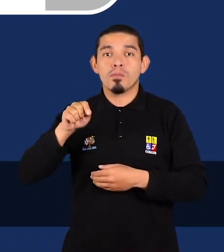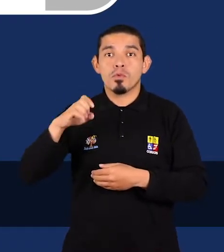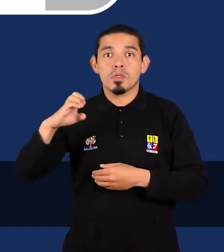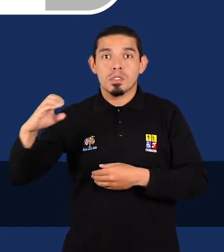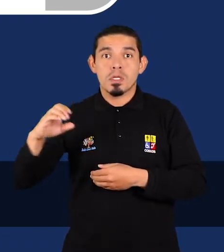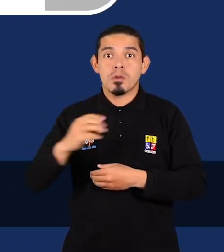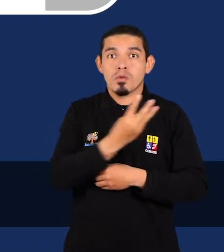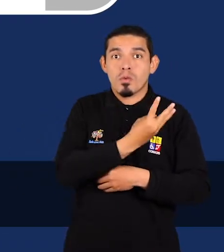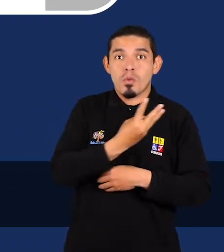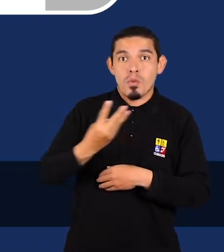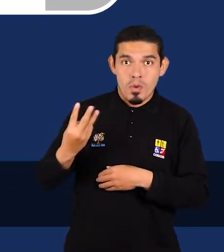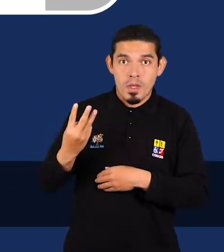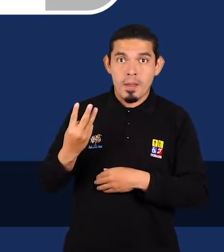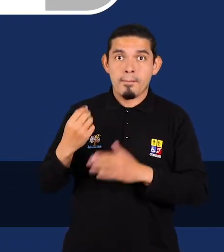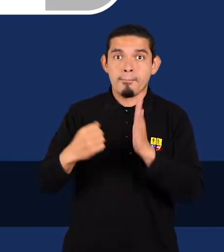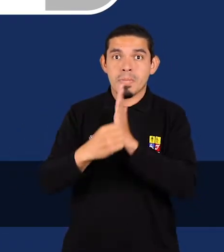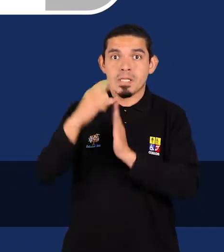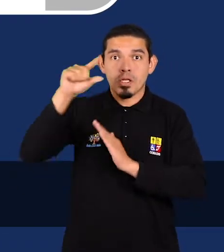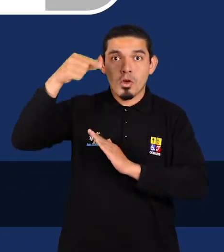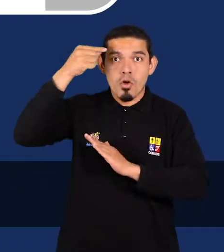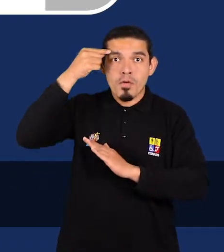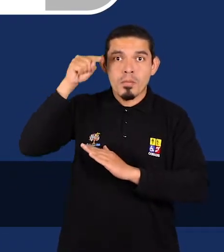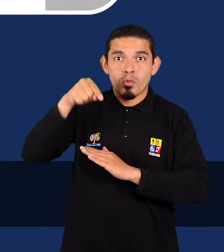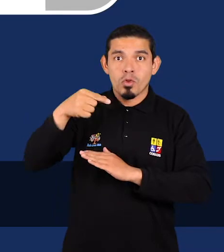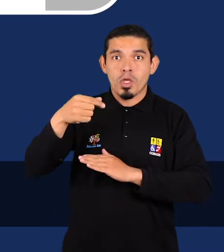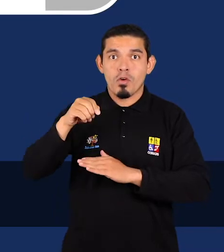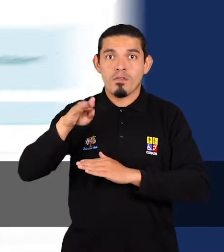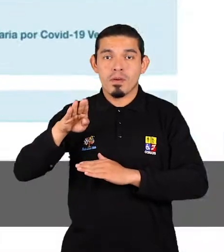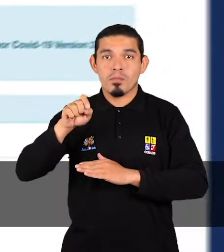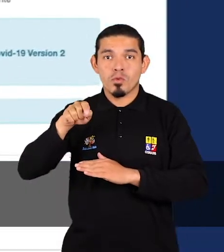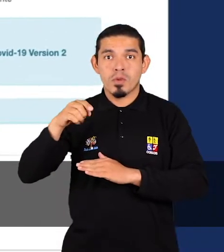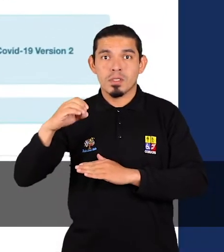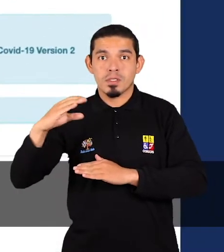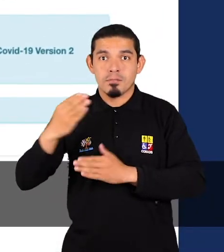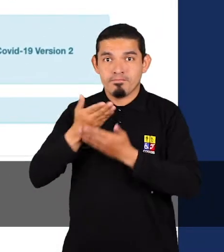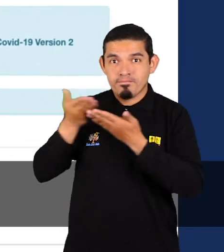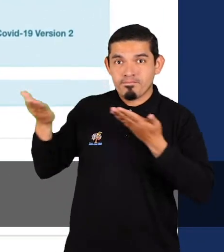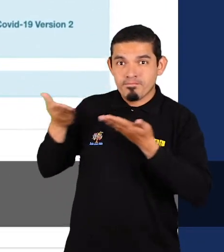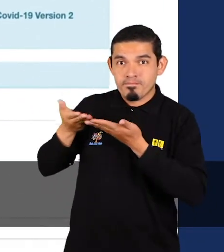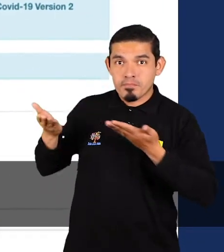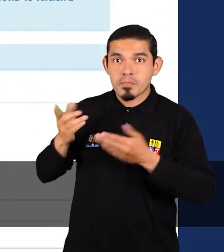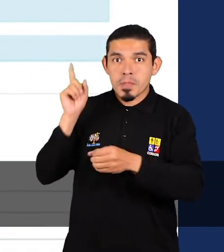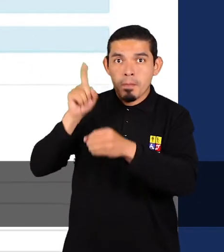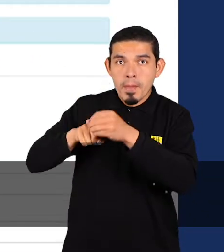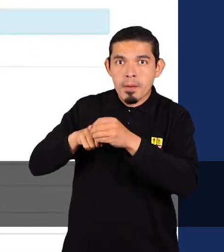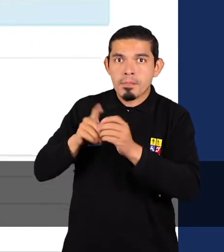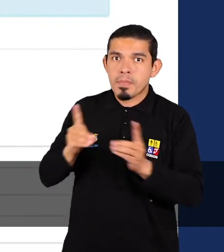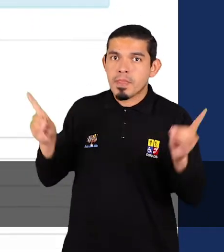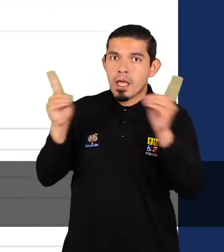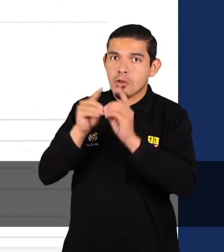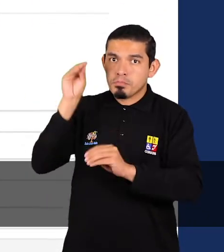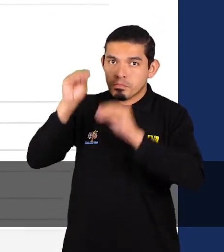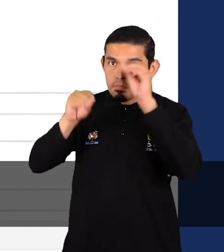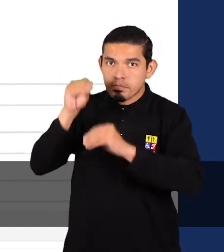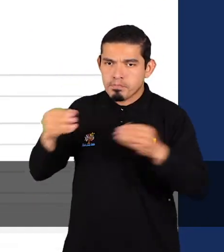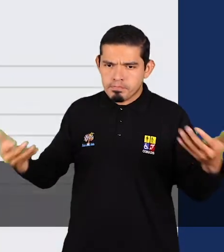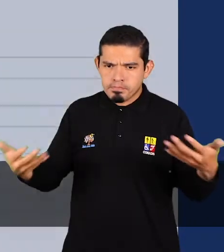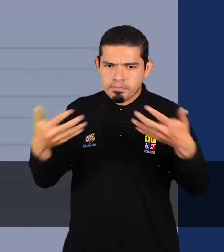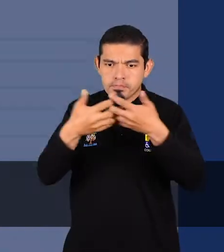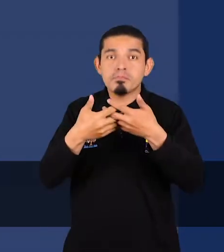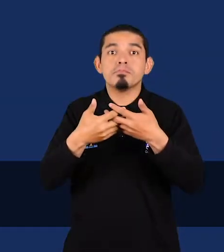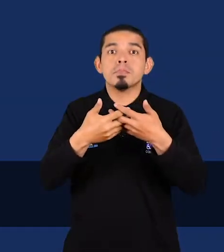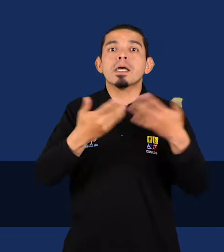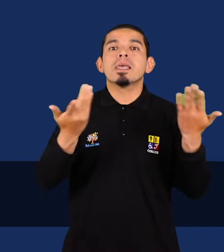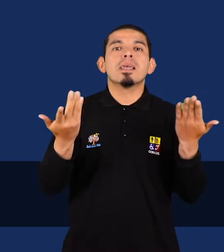www.ministeriodegobierno.gov.ec, lugares donde se requerirá información que será acotejada con el